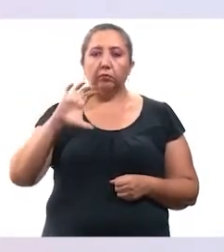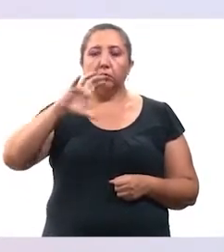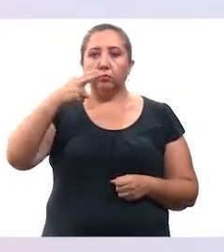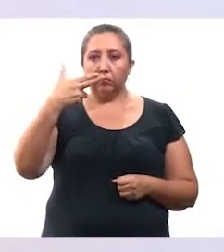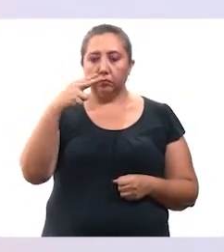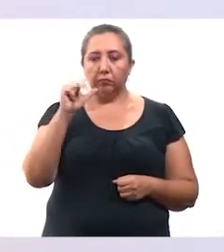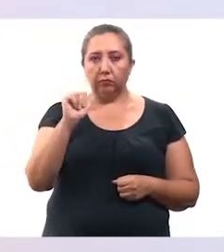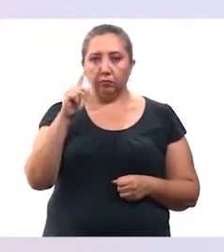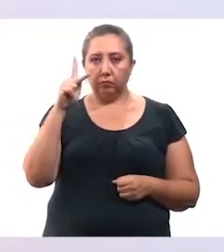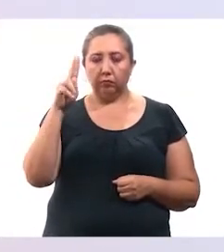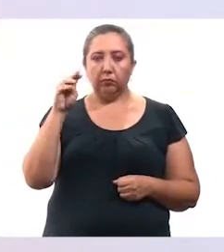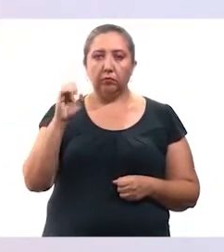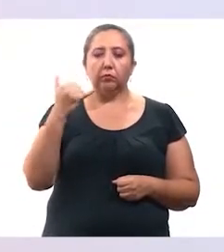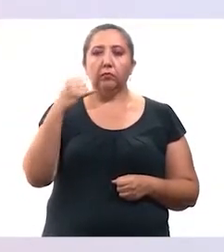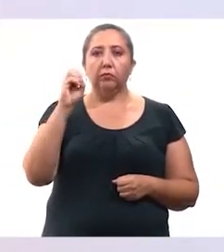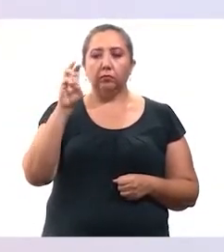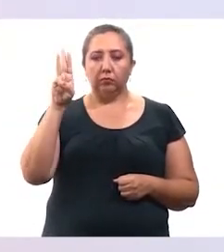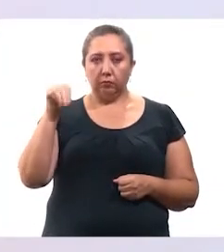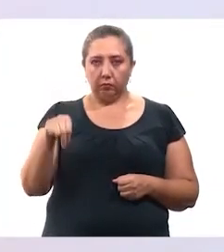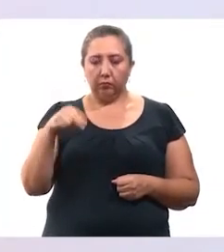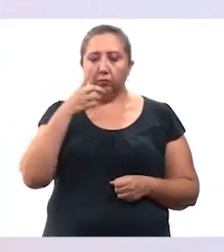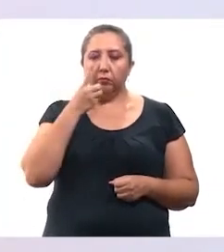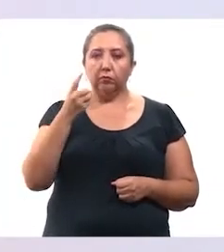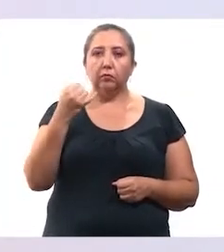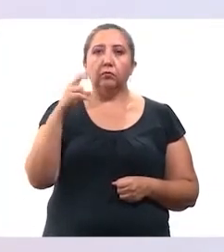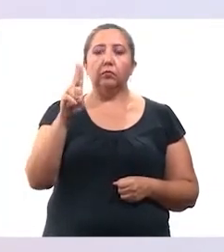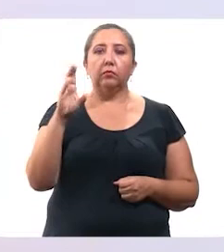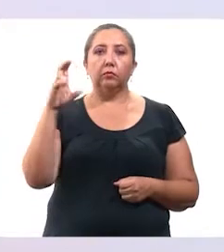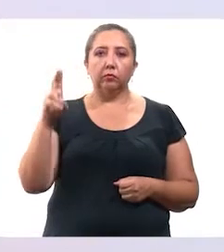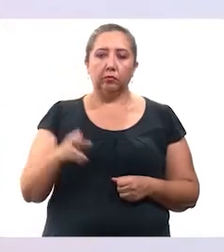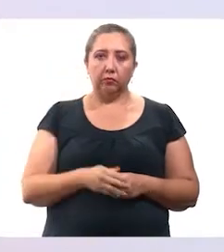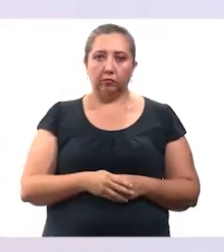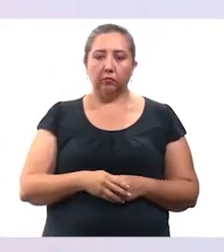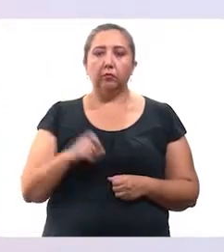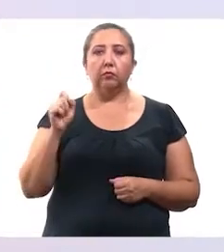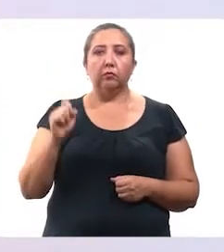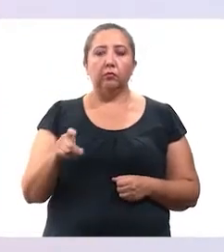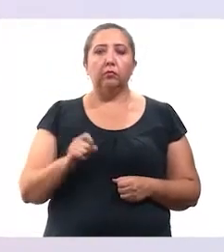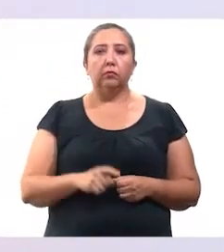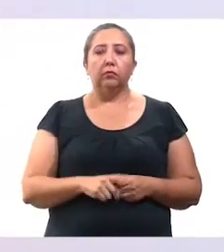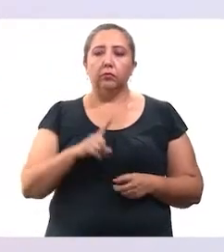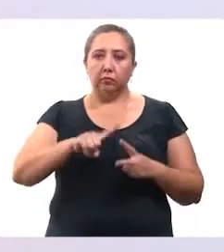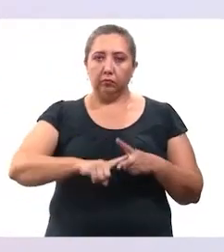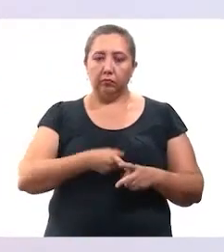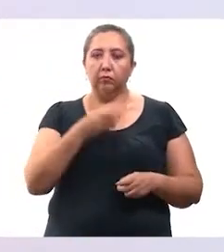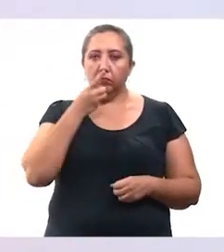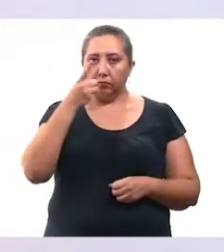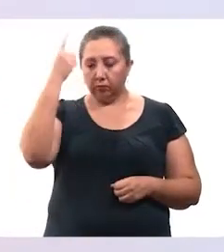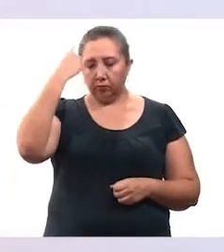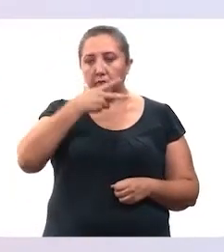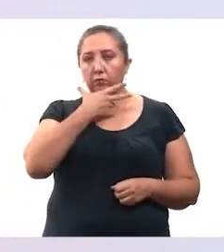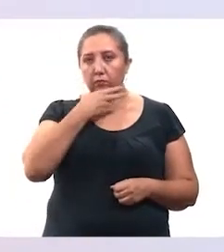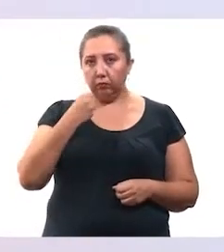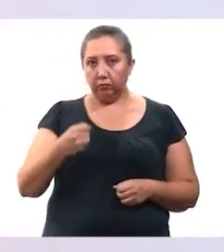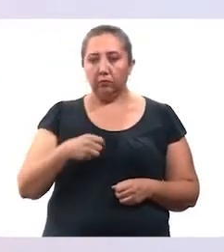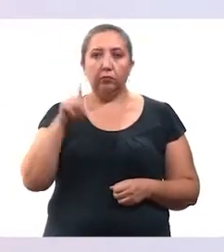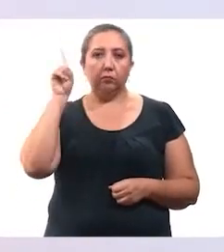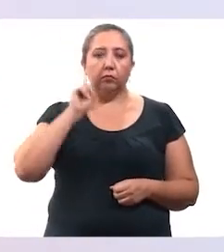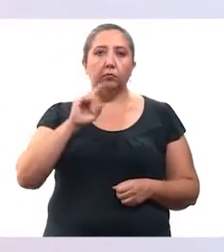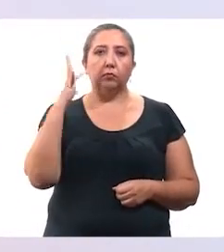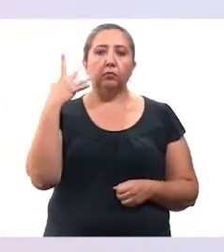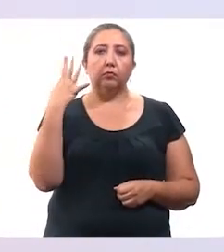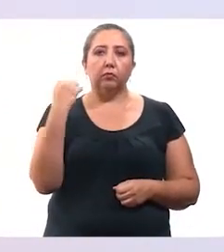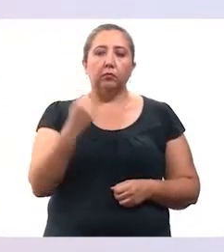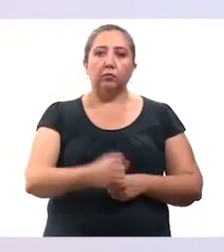opoma, tepacán, sumak, awa, tecal de venegas, mama, xokchel, tzilam de bravo, ixilietes xinanxe. Le 24